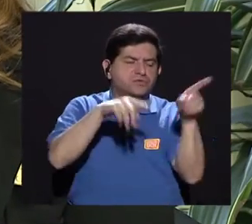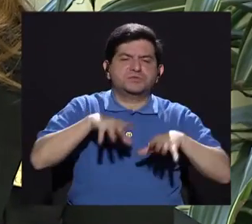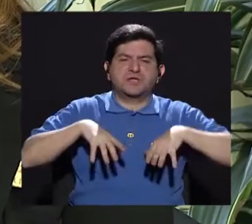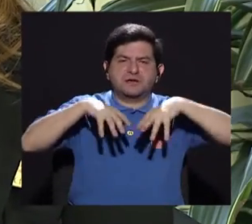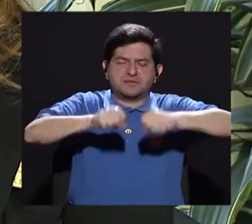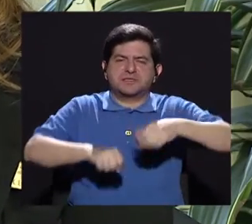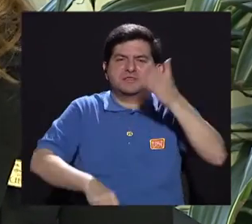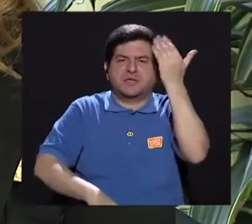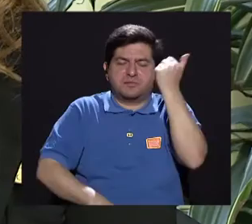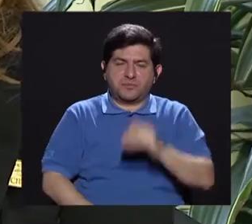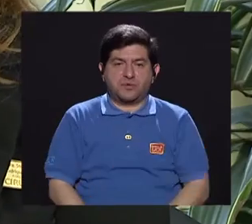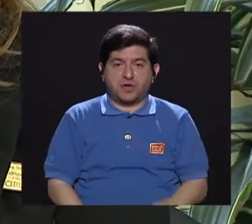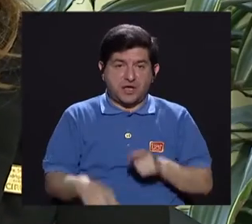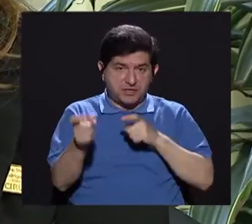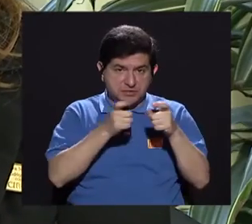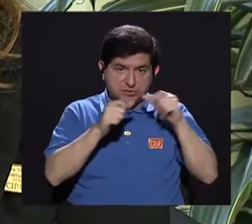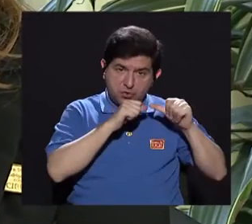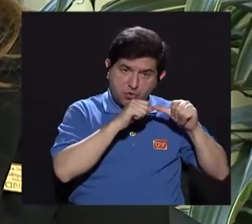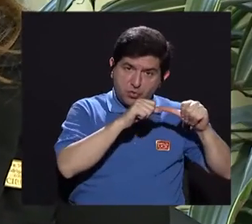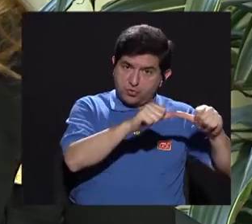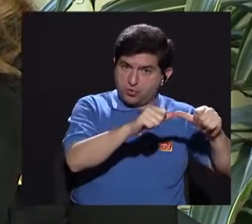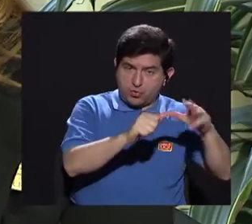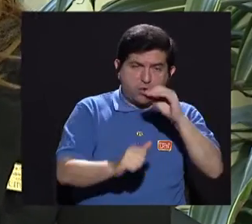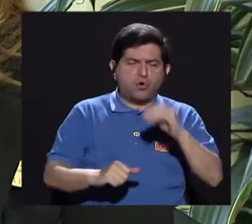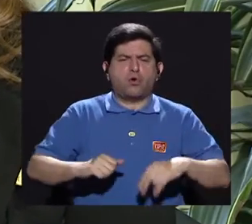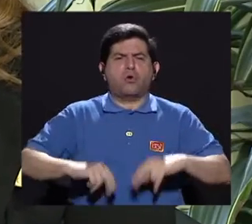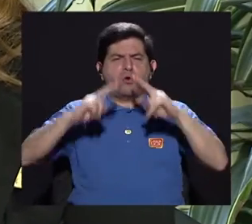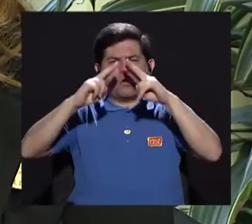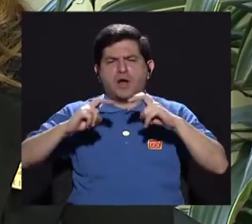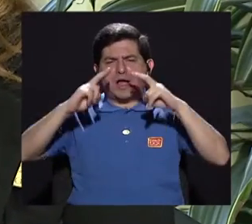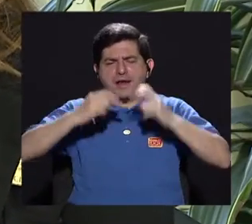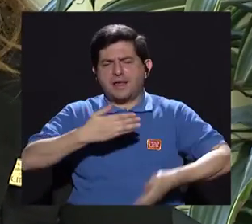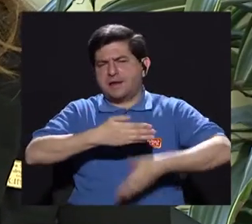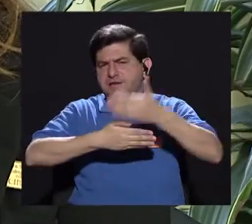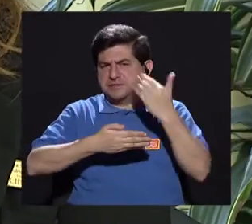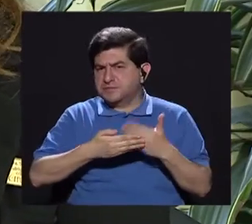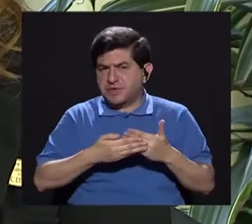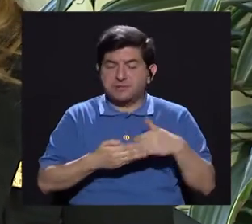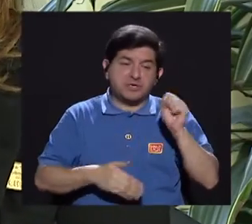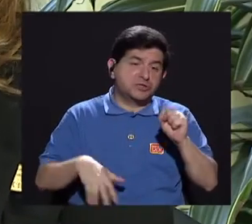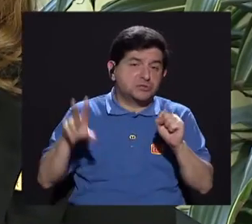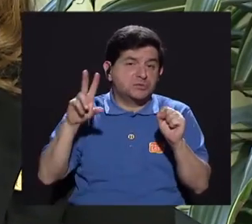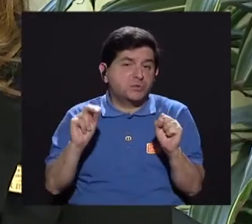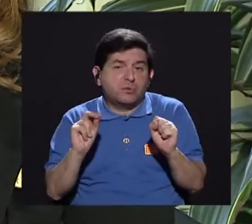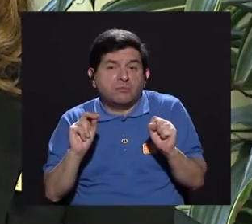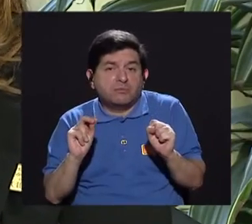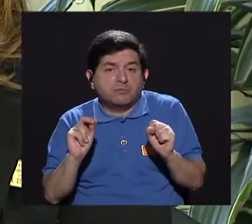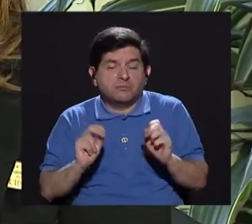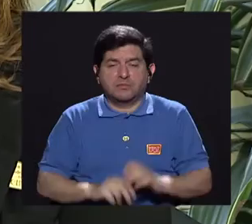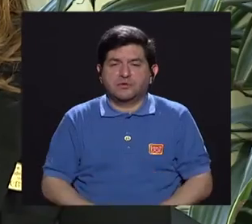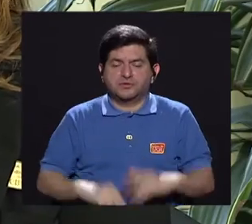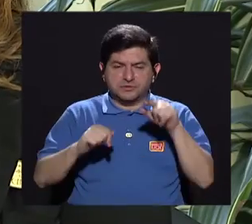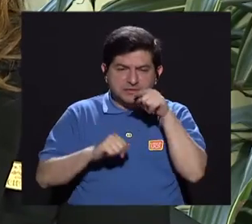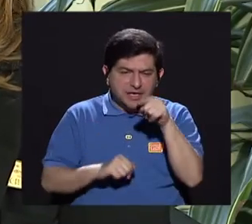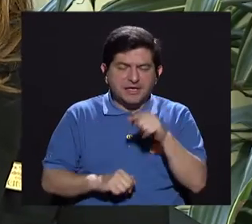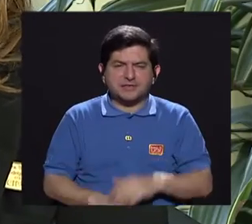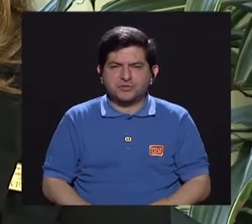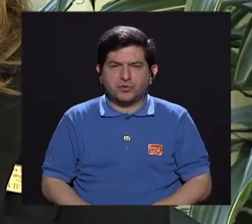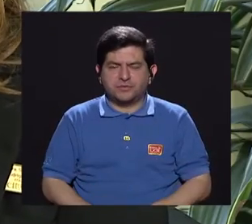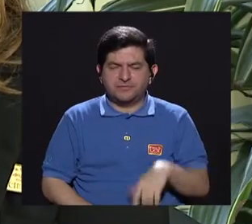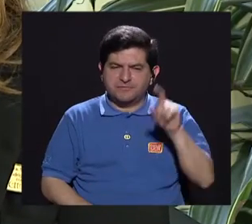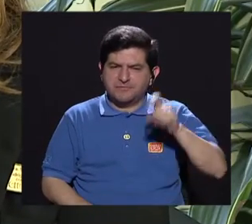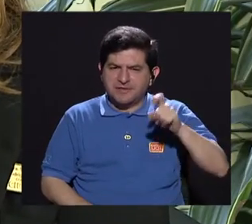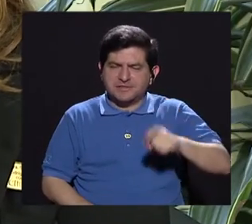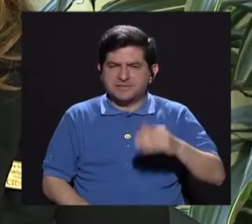usted a la consulta médica. Si va por su control de crónico, ok, qué exámenes, si tenía exámenes, si no tenía exámenes, ¿verdad? Entonces revisar eso